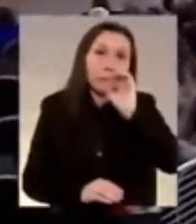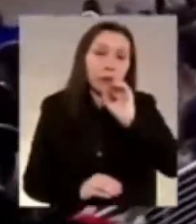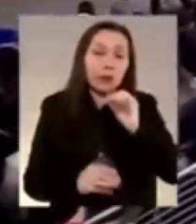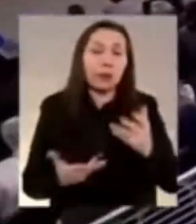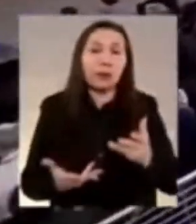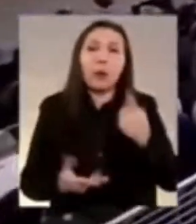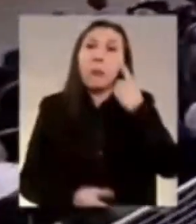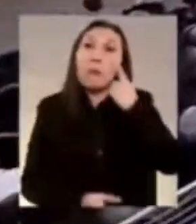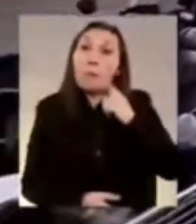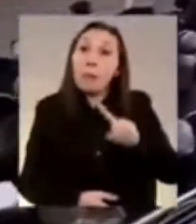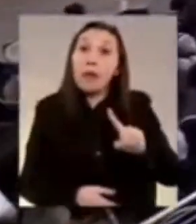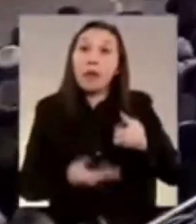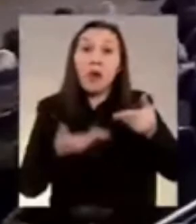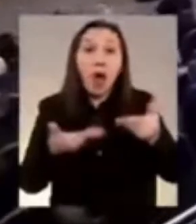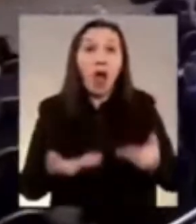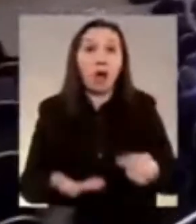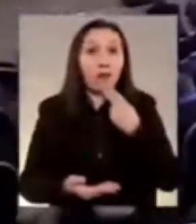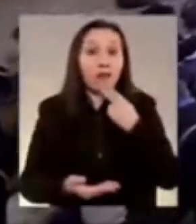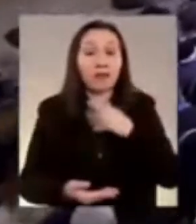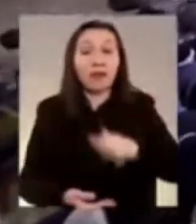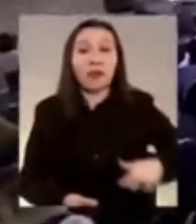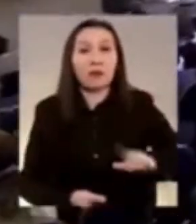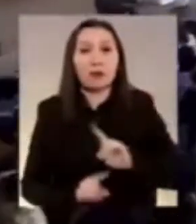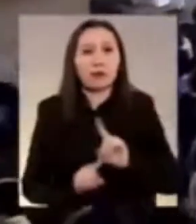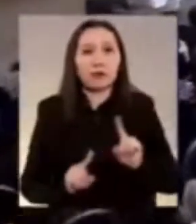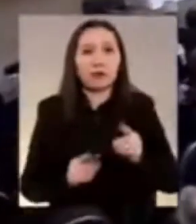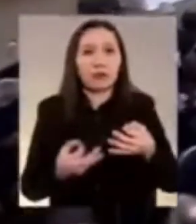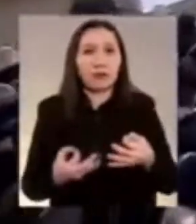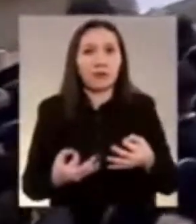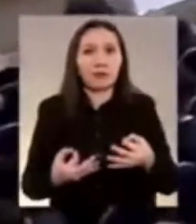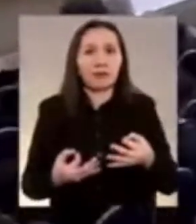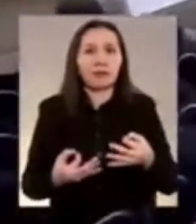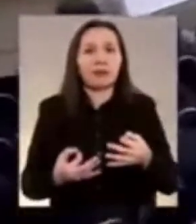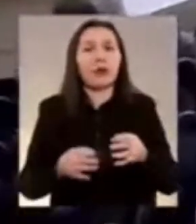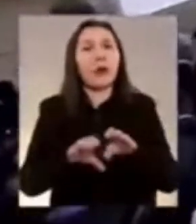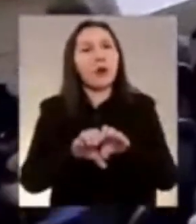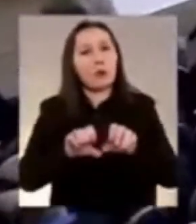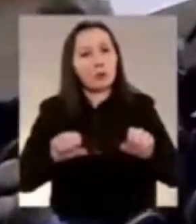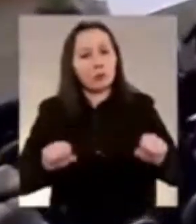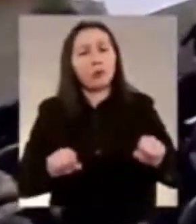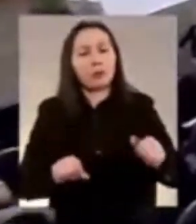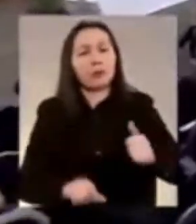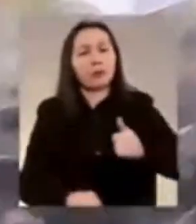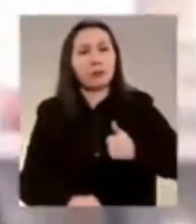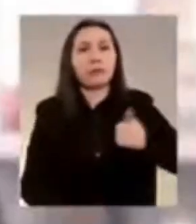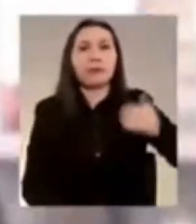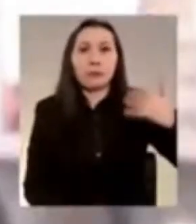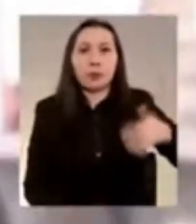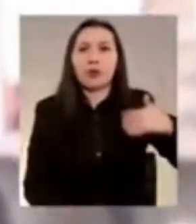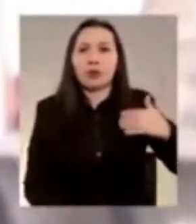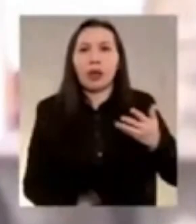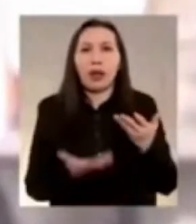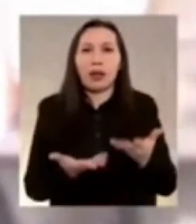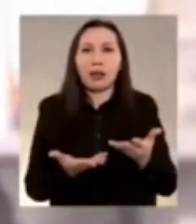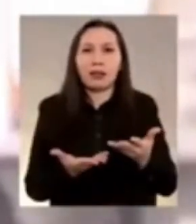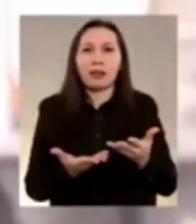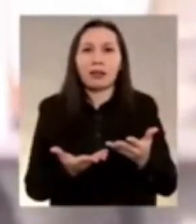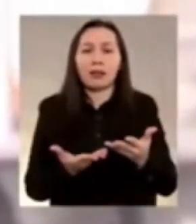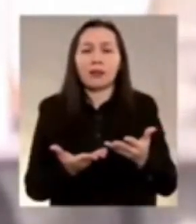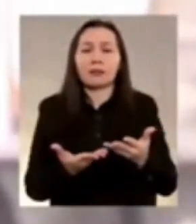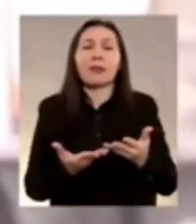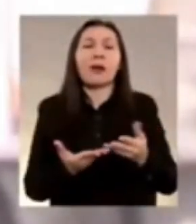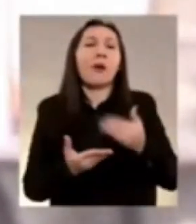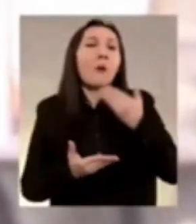pero para los tiempos que corren no lo es. Es un compromiso importante en la medida